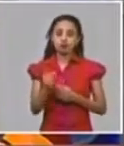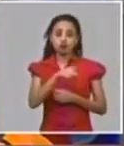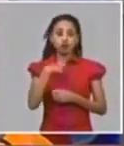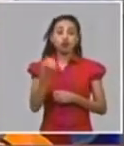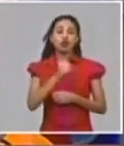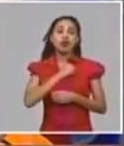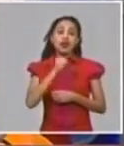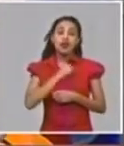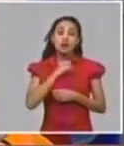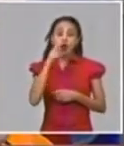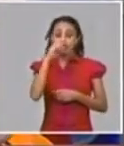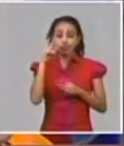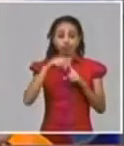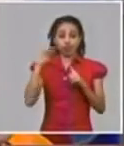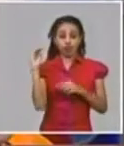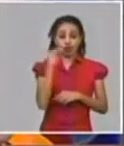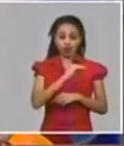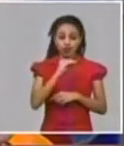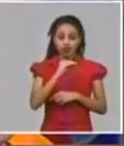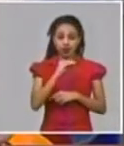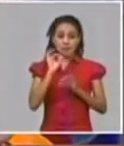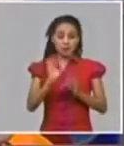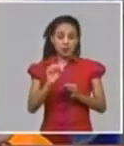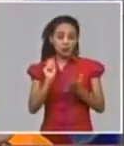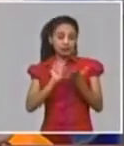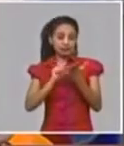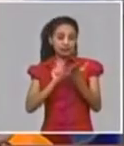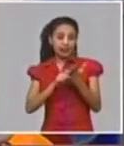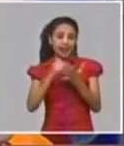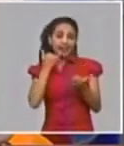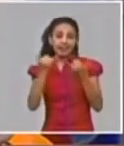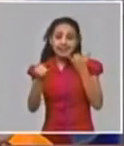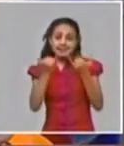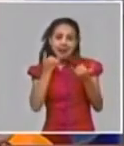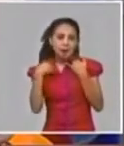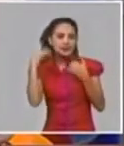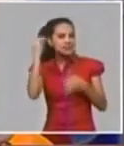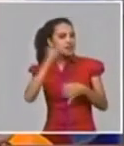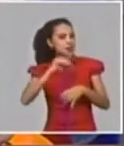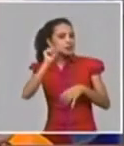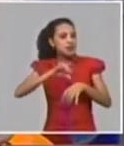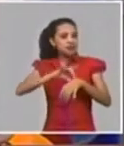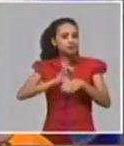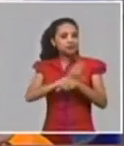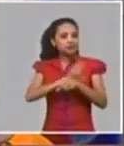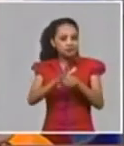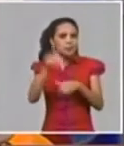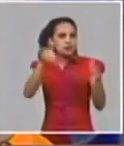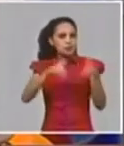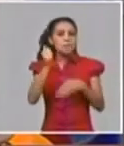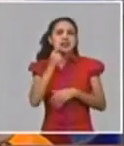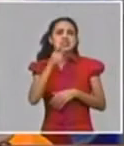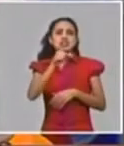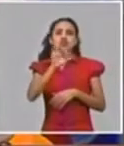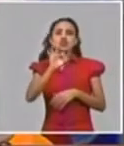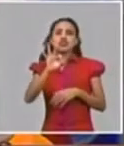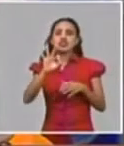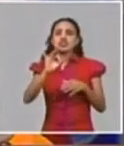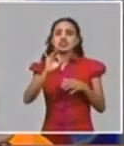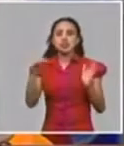de la autopesquisa en la plataforma de Texas aún cuando ya han participado más de 187 mil